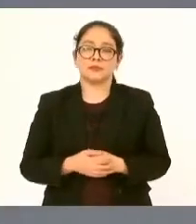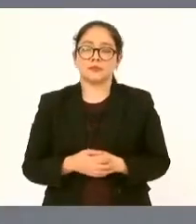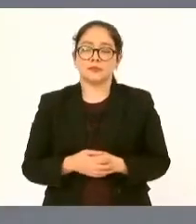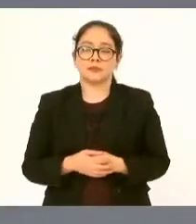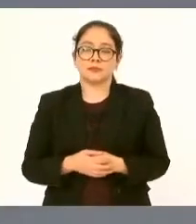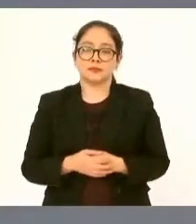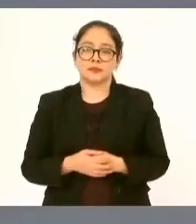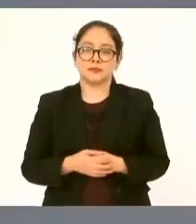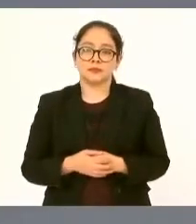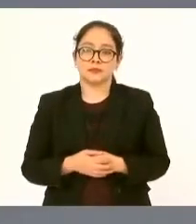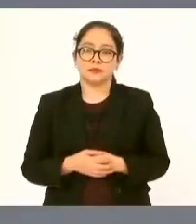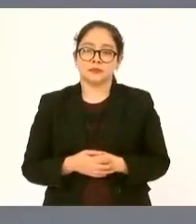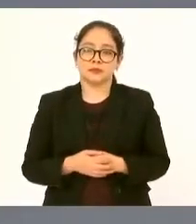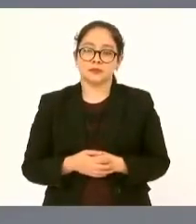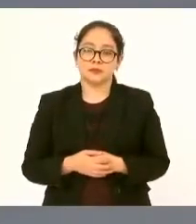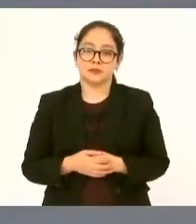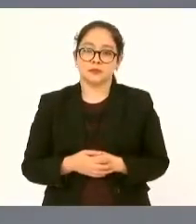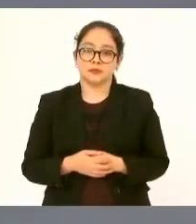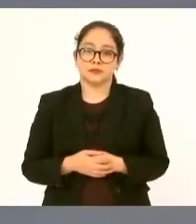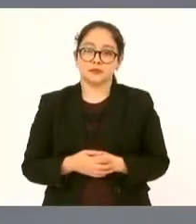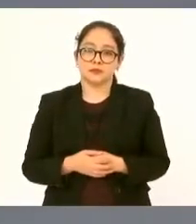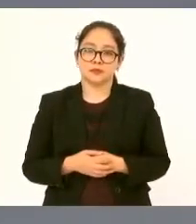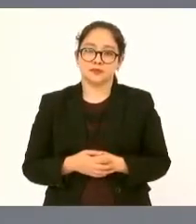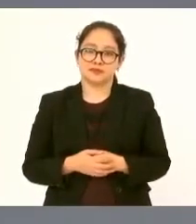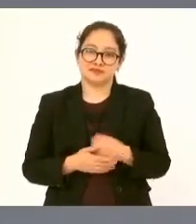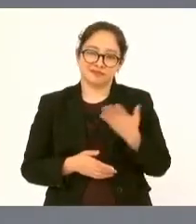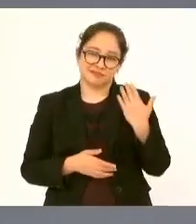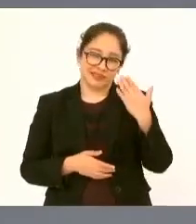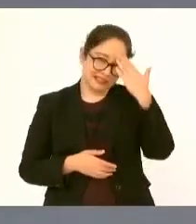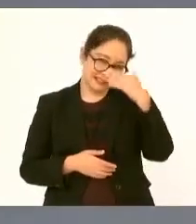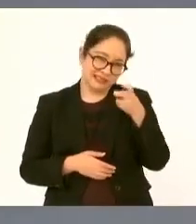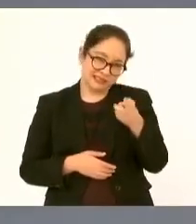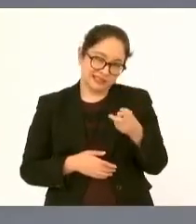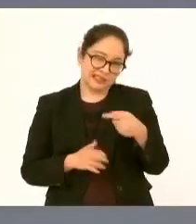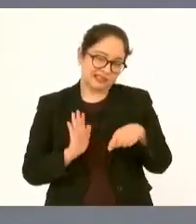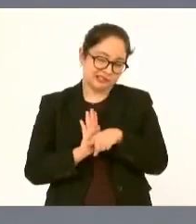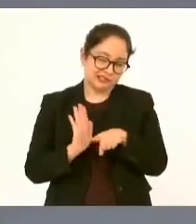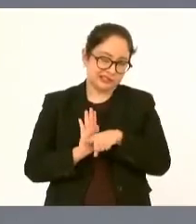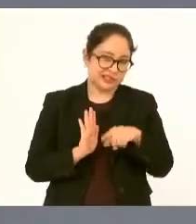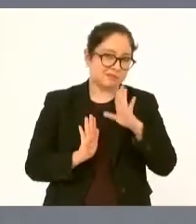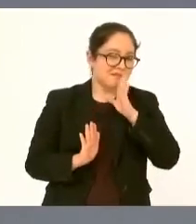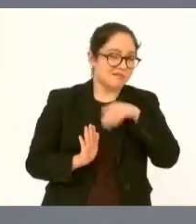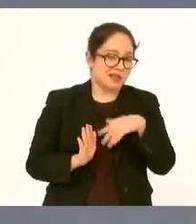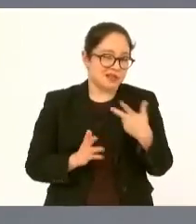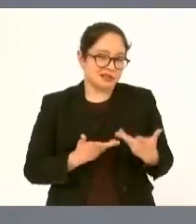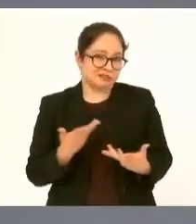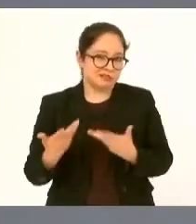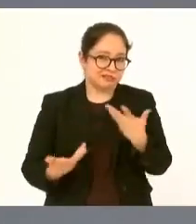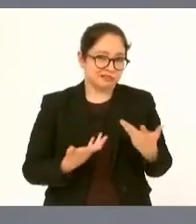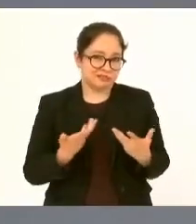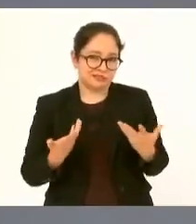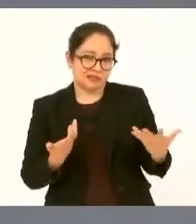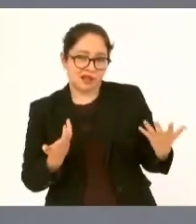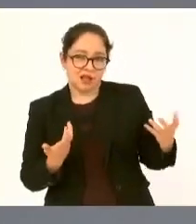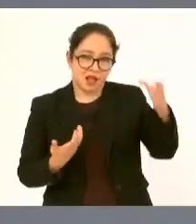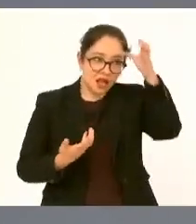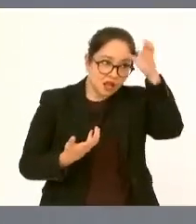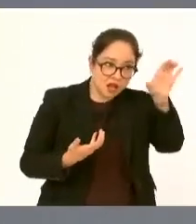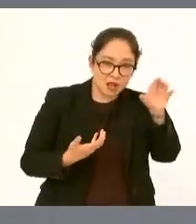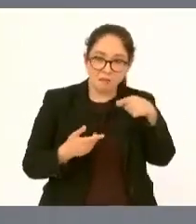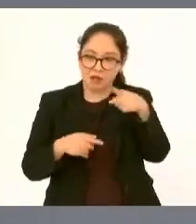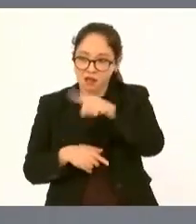no hay esa convivencia perversa esa promiscuidad entre